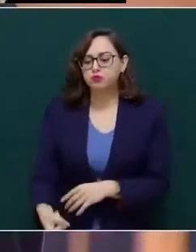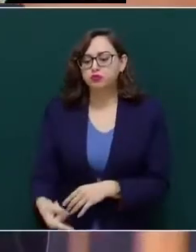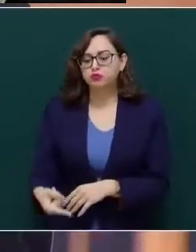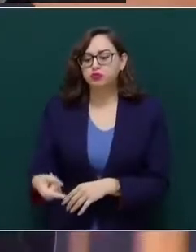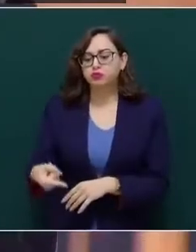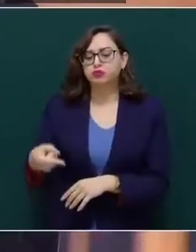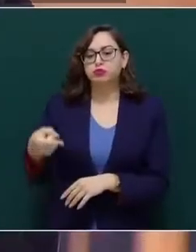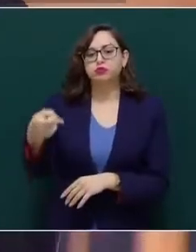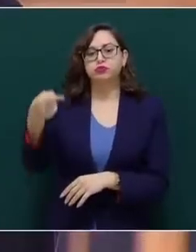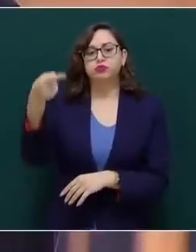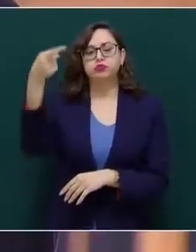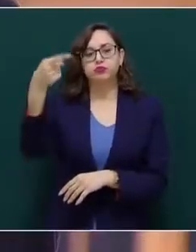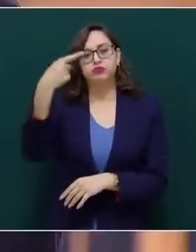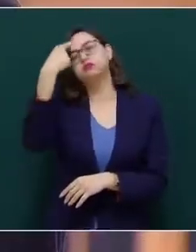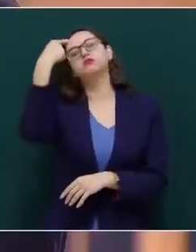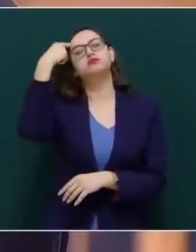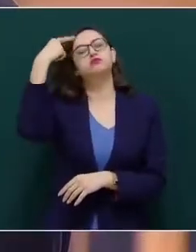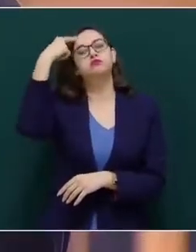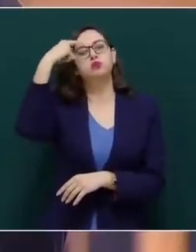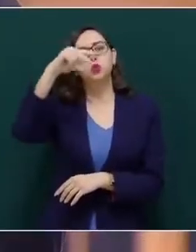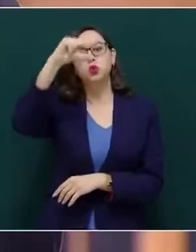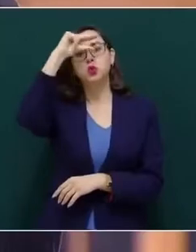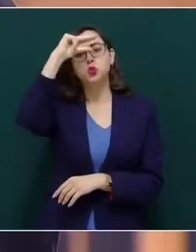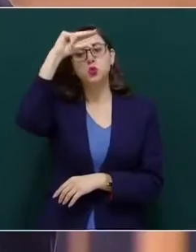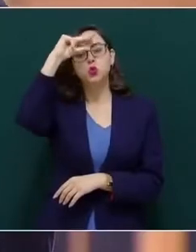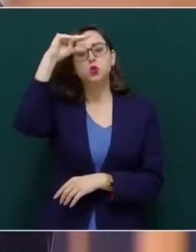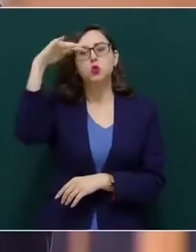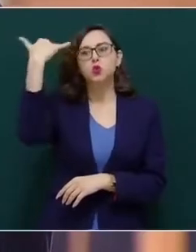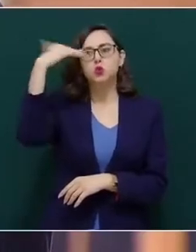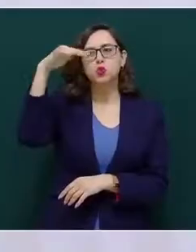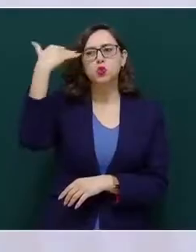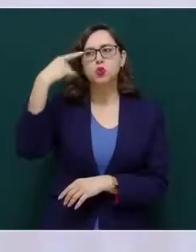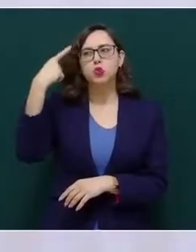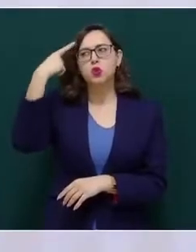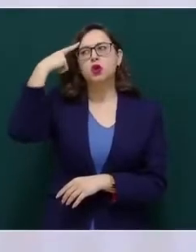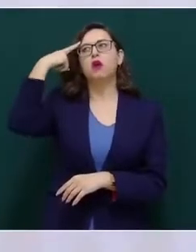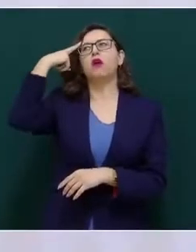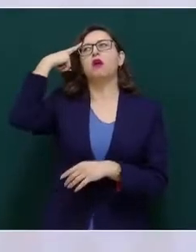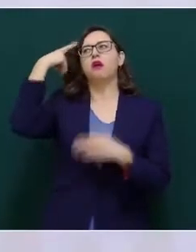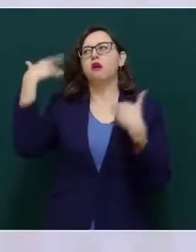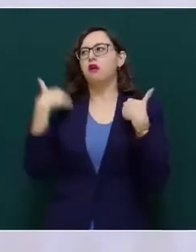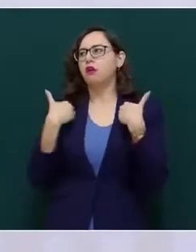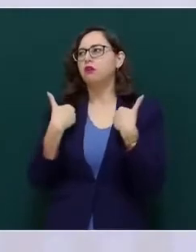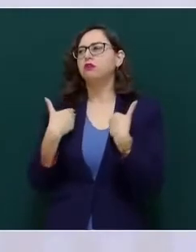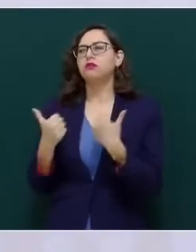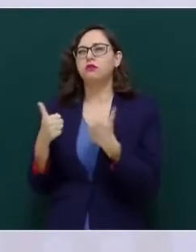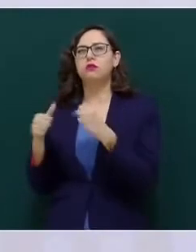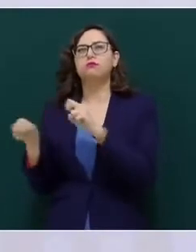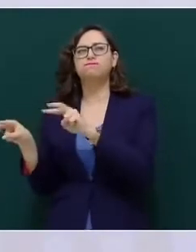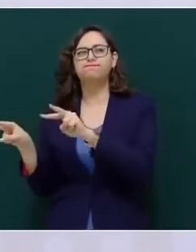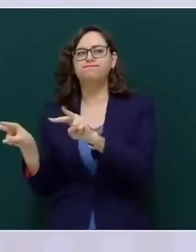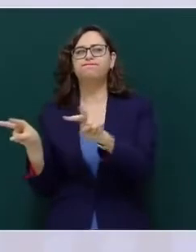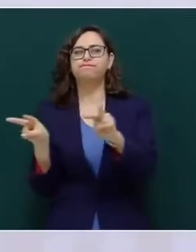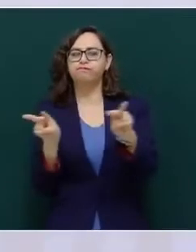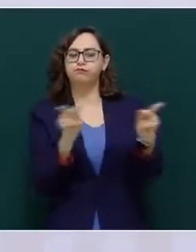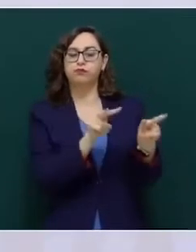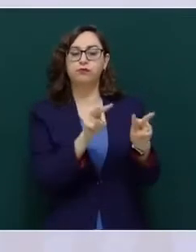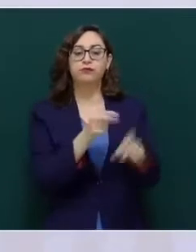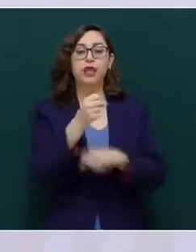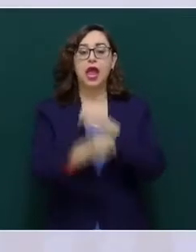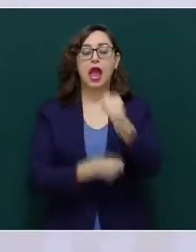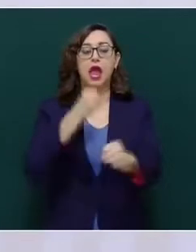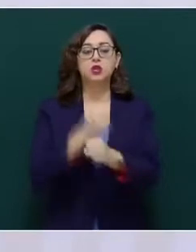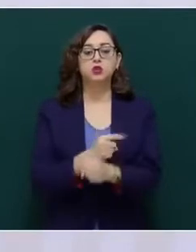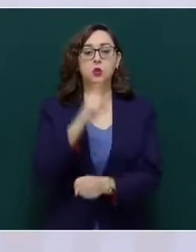elevado grado de madurez intelectual y de conciencia. En 1805,